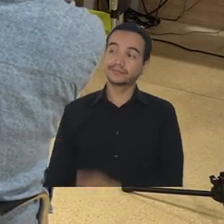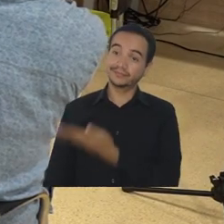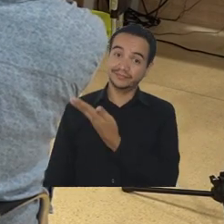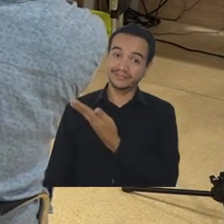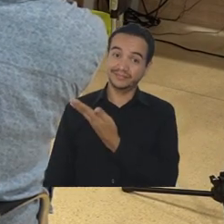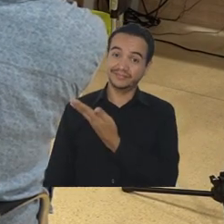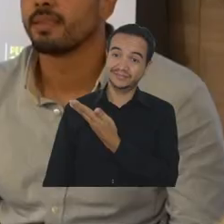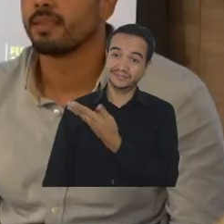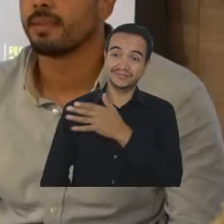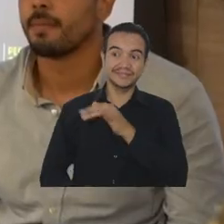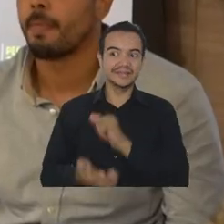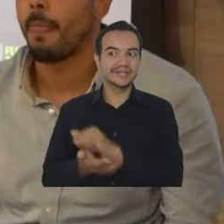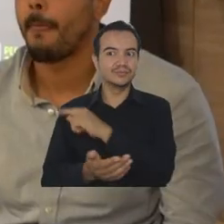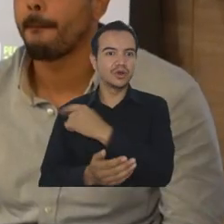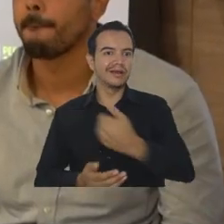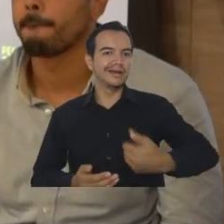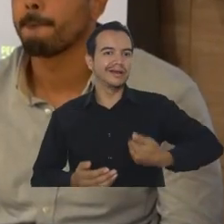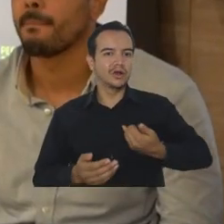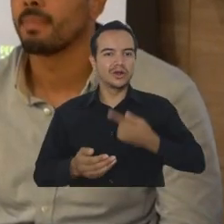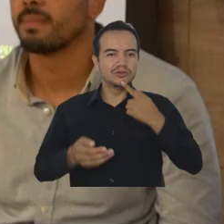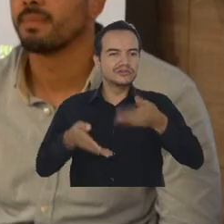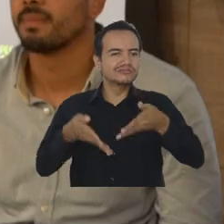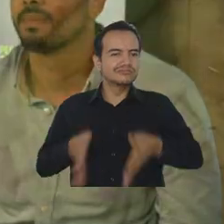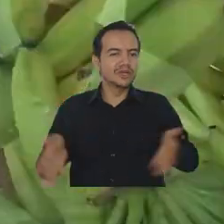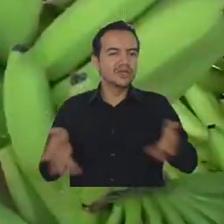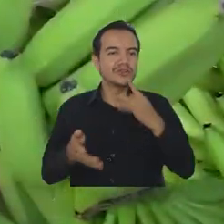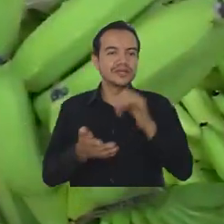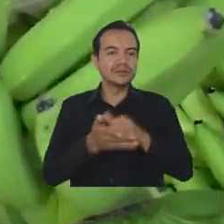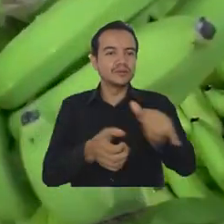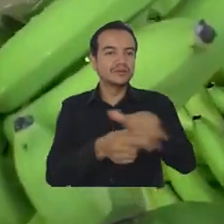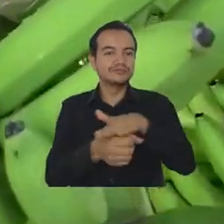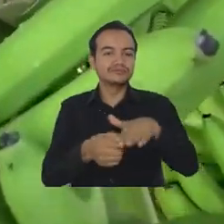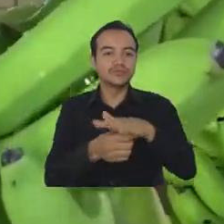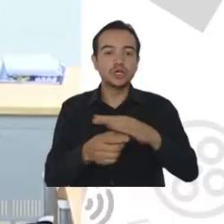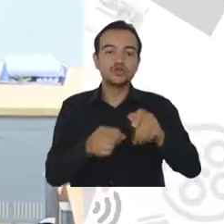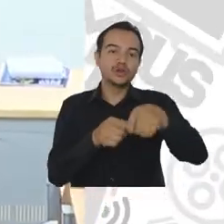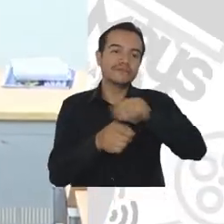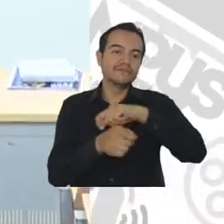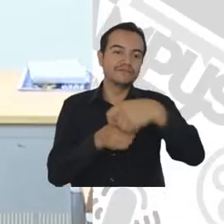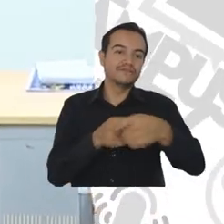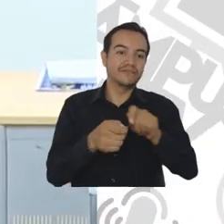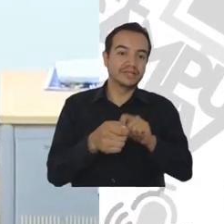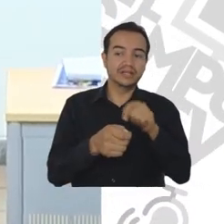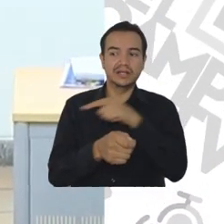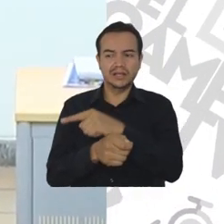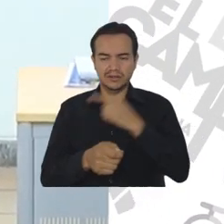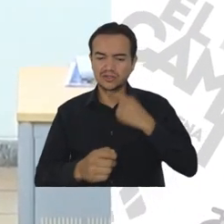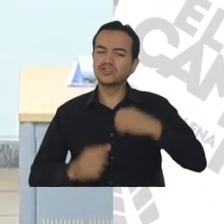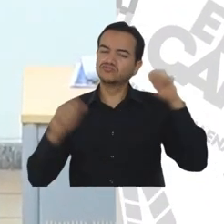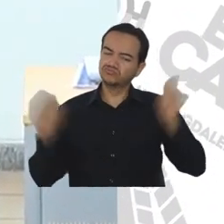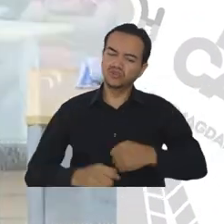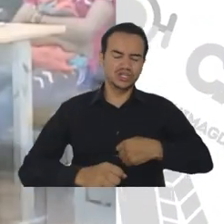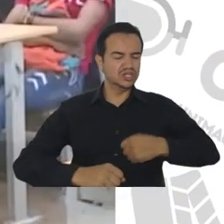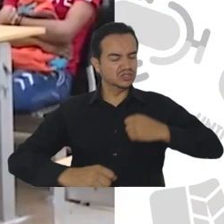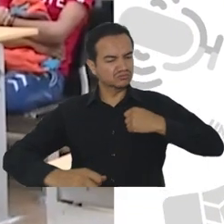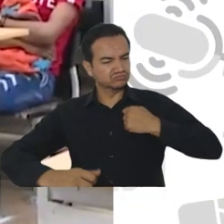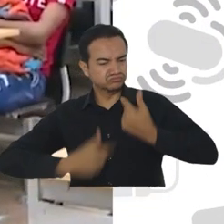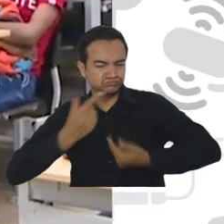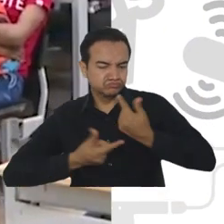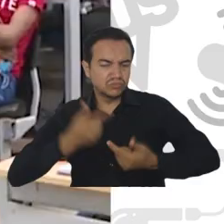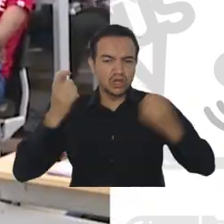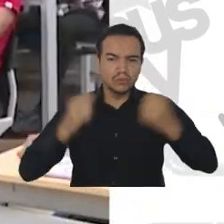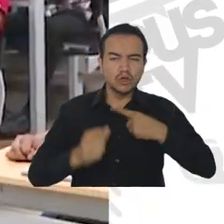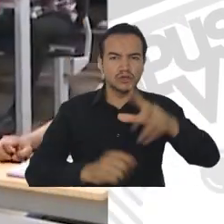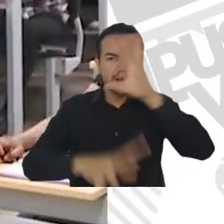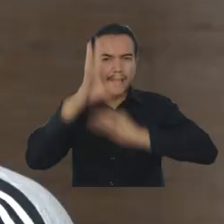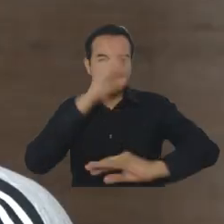Jason, un joven talento magdalena y nacido en la zona bananera, es la muestra de que con disciplina y práctica se puede lograr el dominio de una